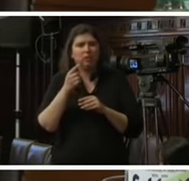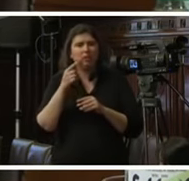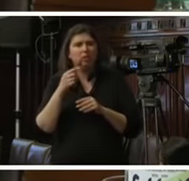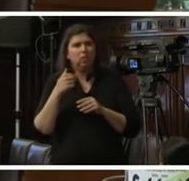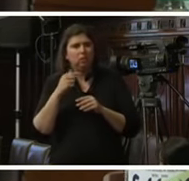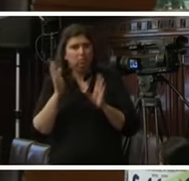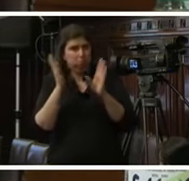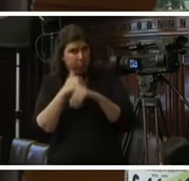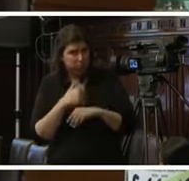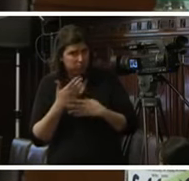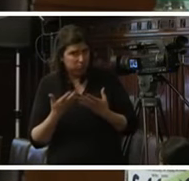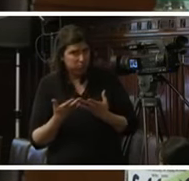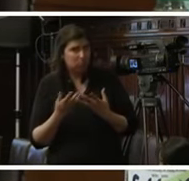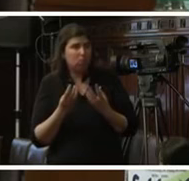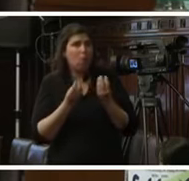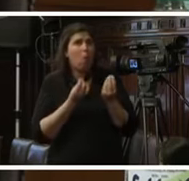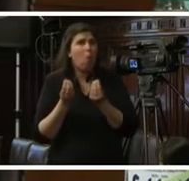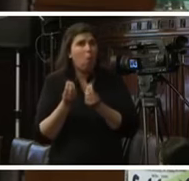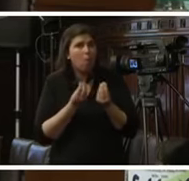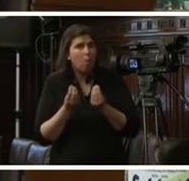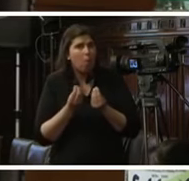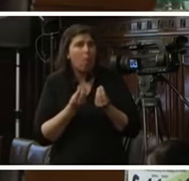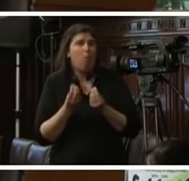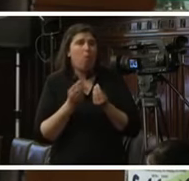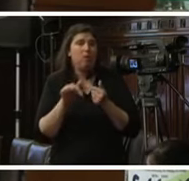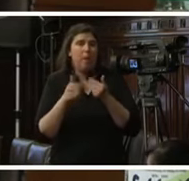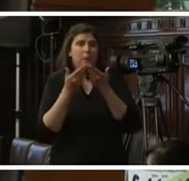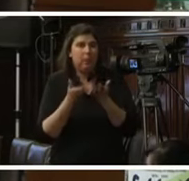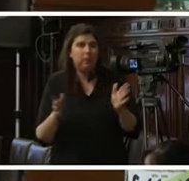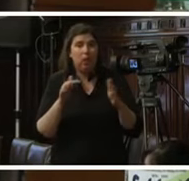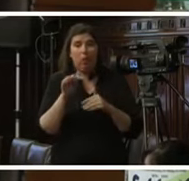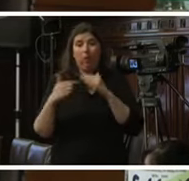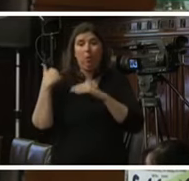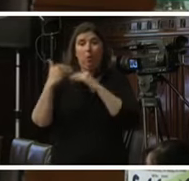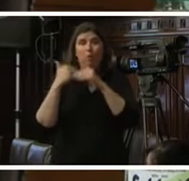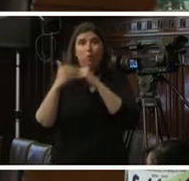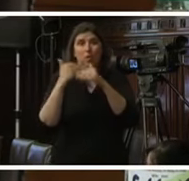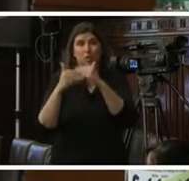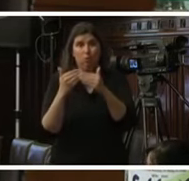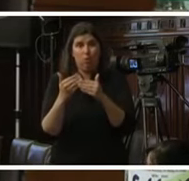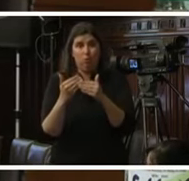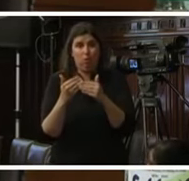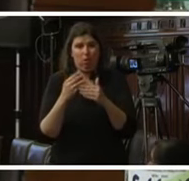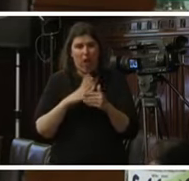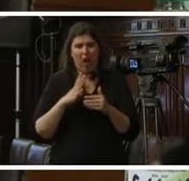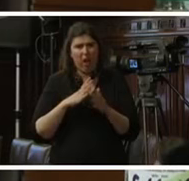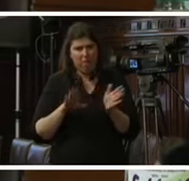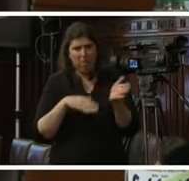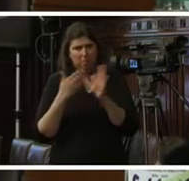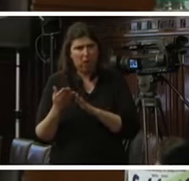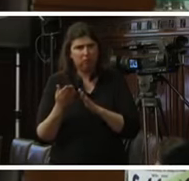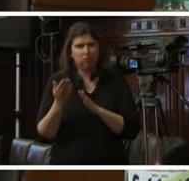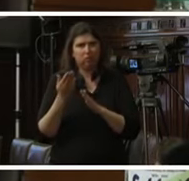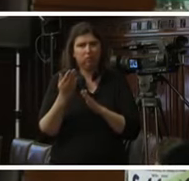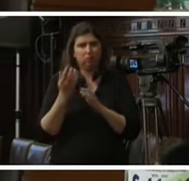diferente a como se ha iniciado este proceso es decir si existen más elementos de juicio que nos pudieran a